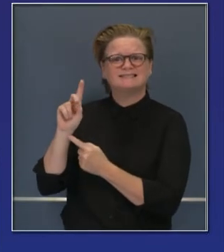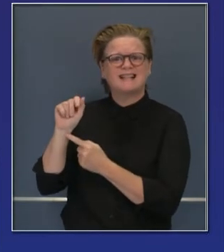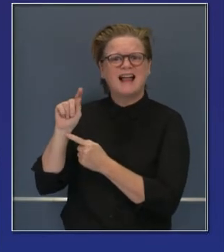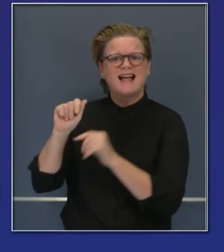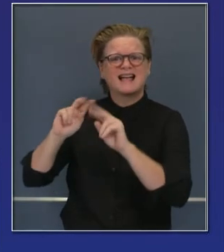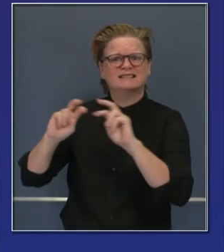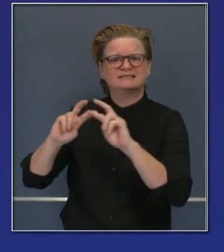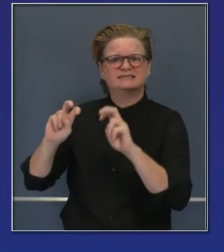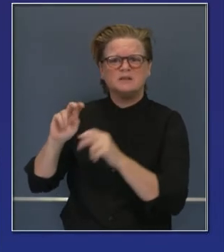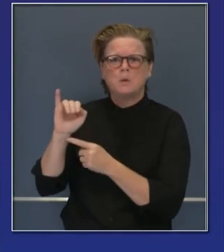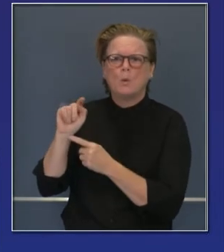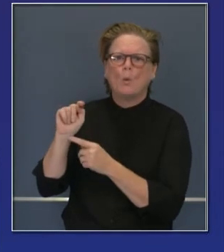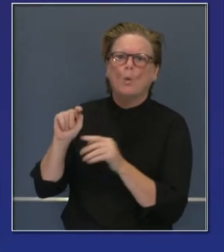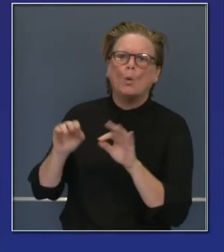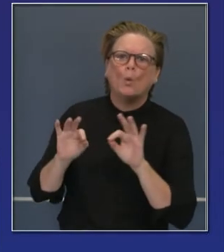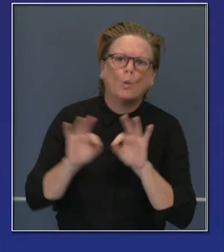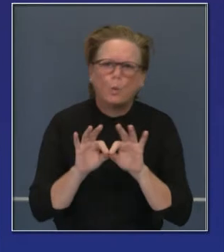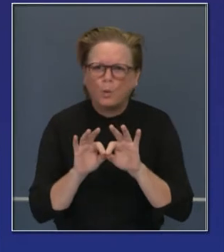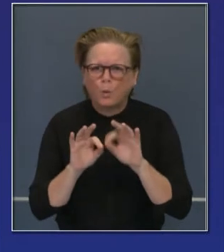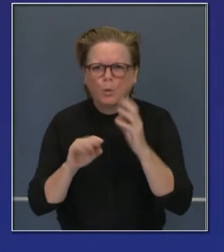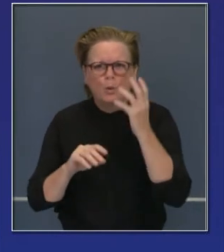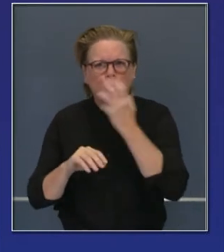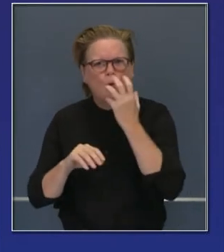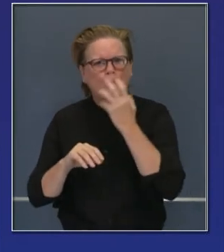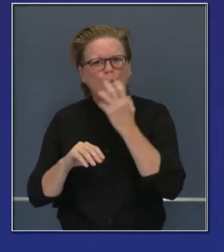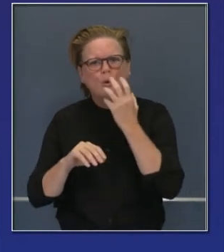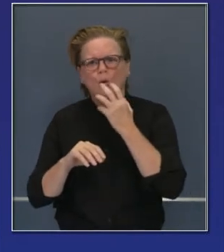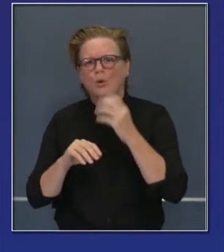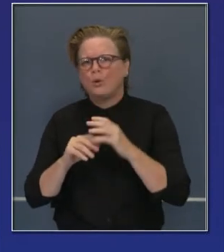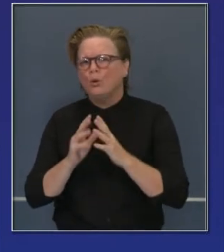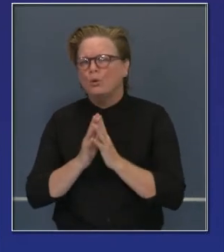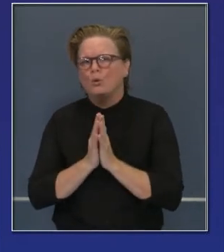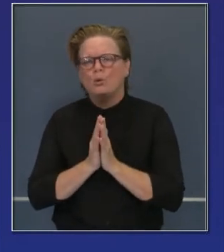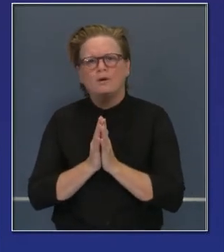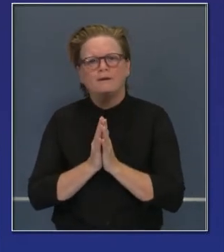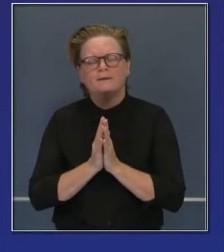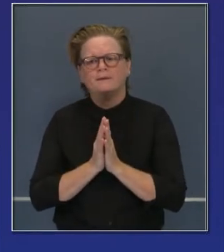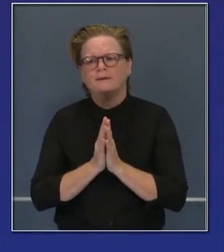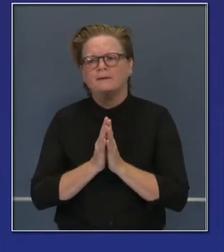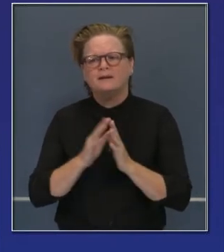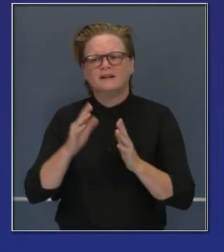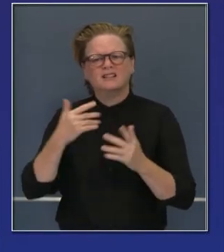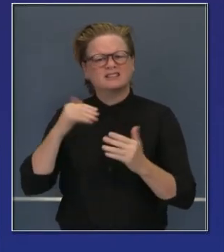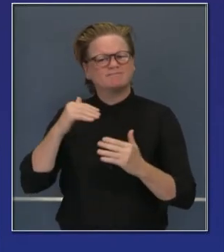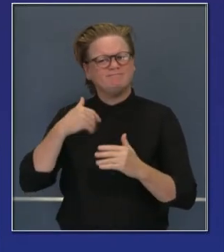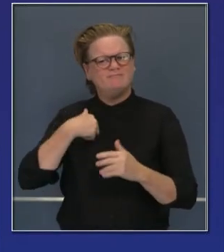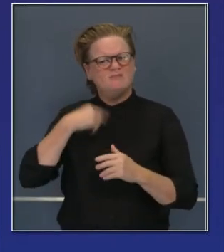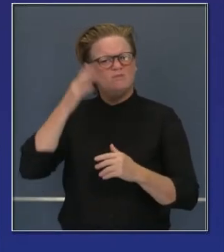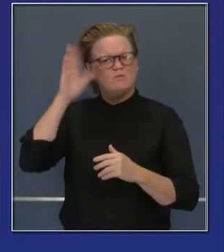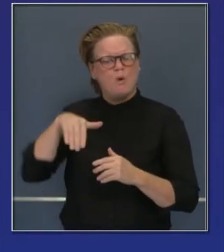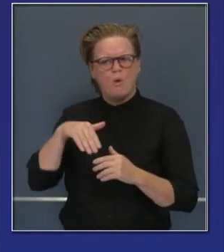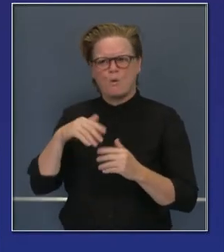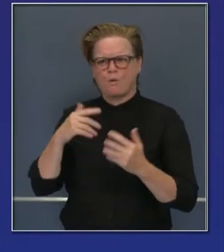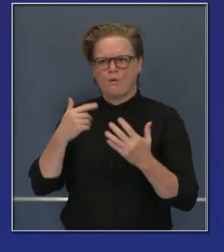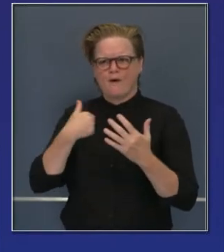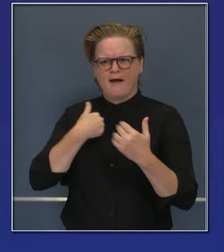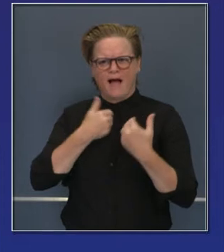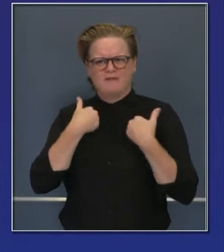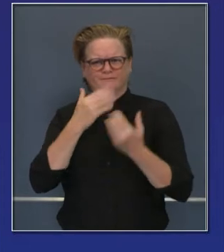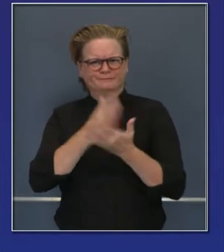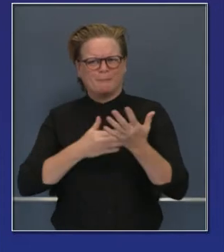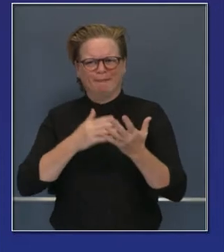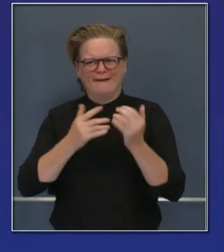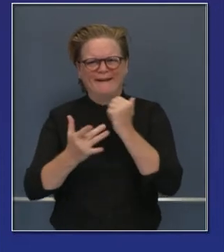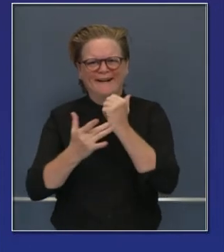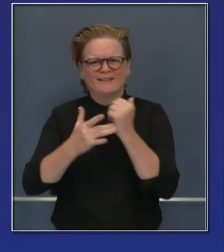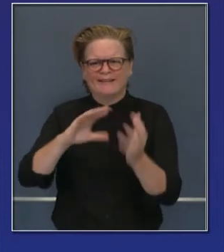Terminaré con esto y le pasaré el podio al señor Galley, porque es importante. Esto ha sido un punto de preocupación siempre, lo que